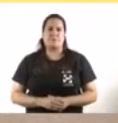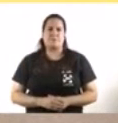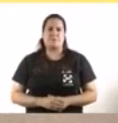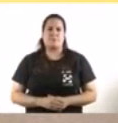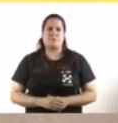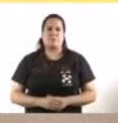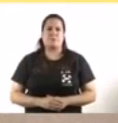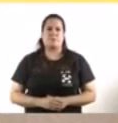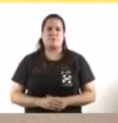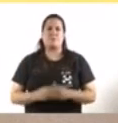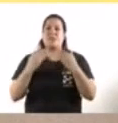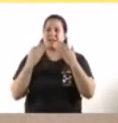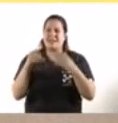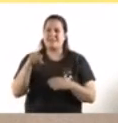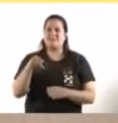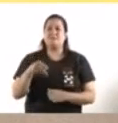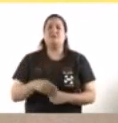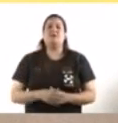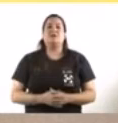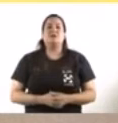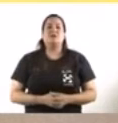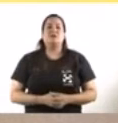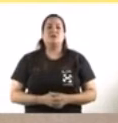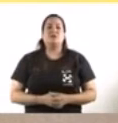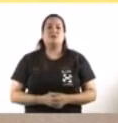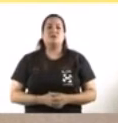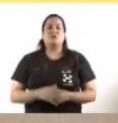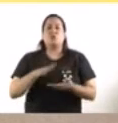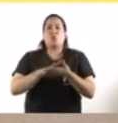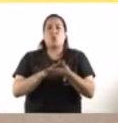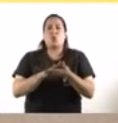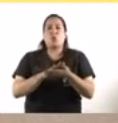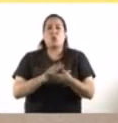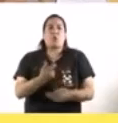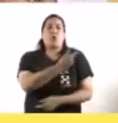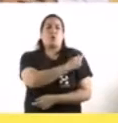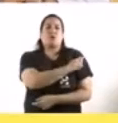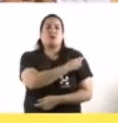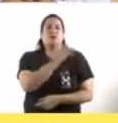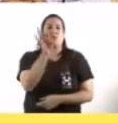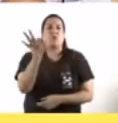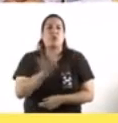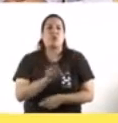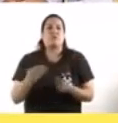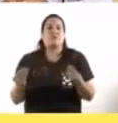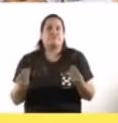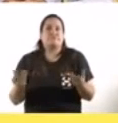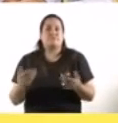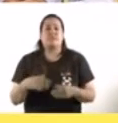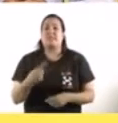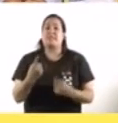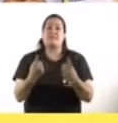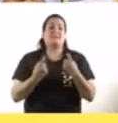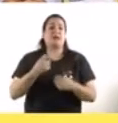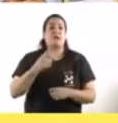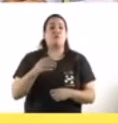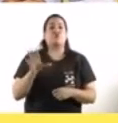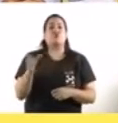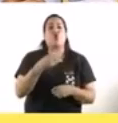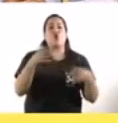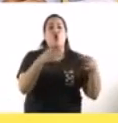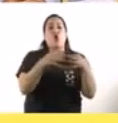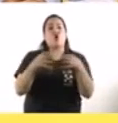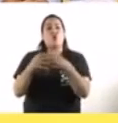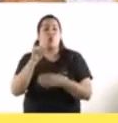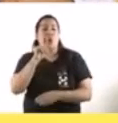bueno gracias Marcelo gracias a vos en cuanto a nivel de vacunación nosotros tenemos que lograr vacunar a todos los grupos de riesgo y tenemos que